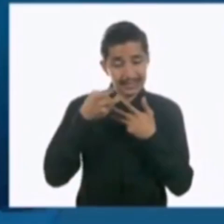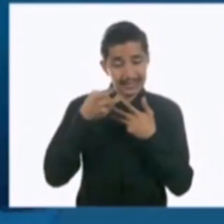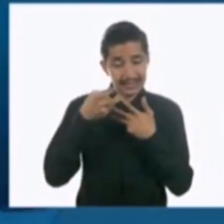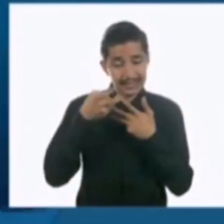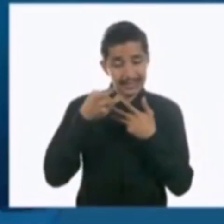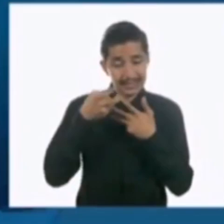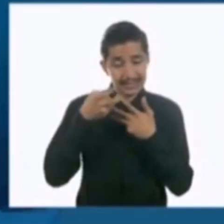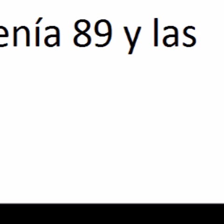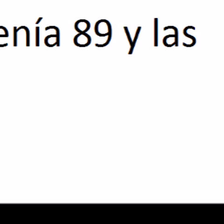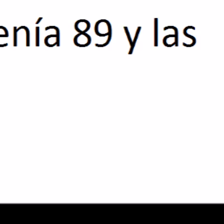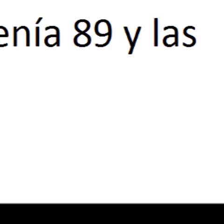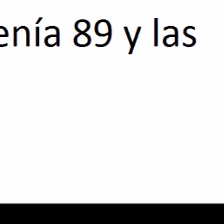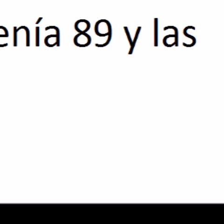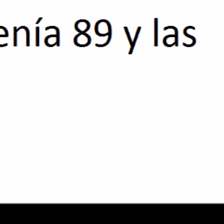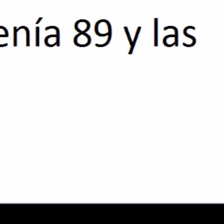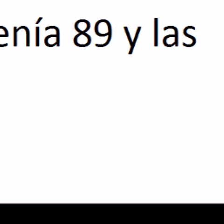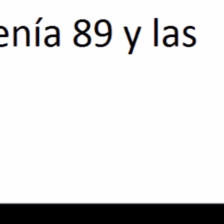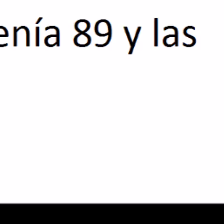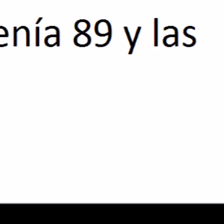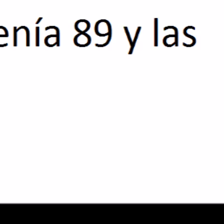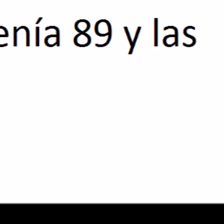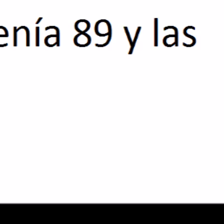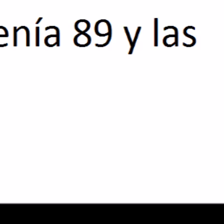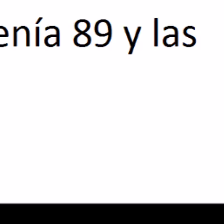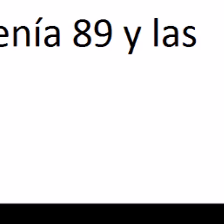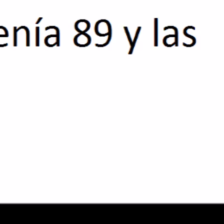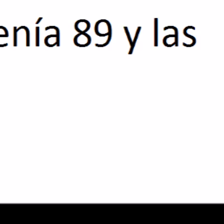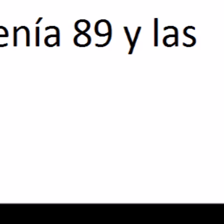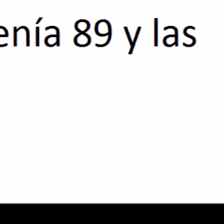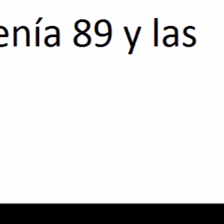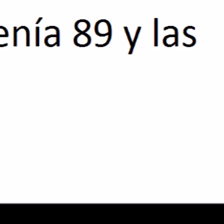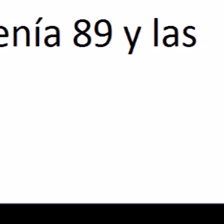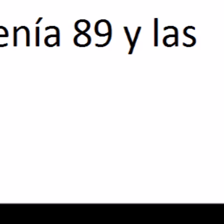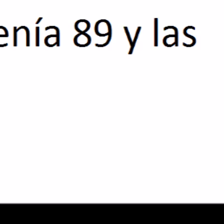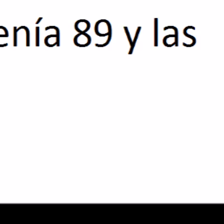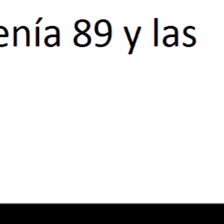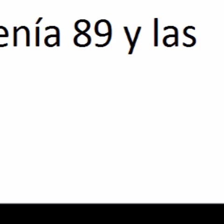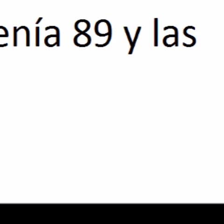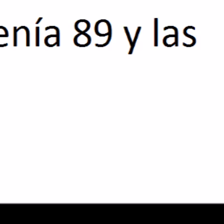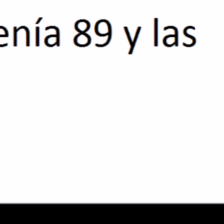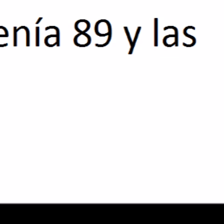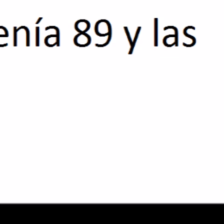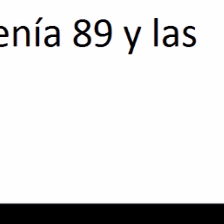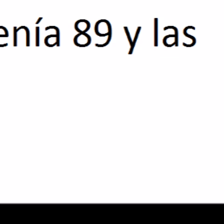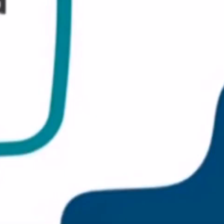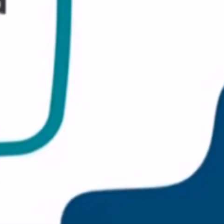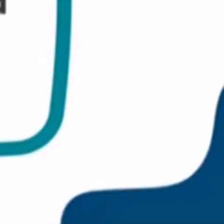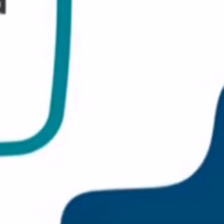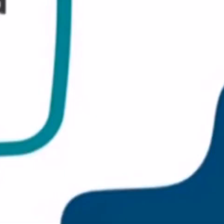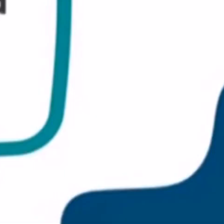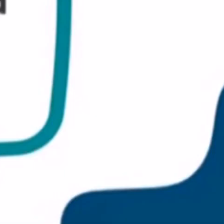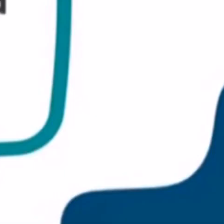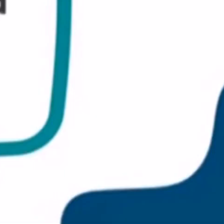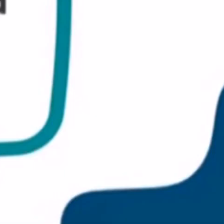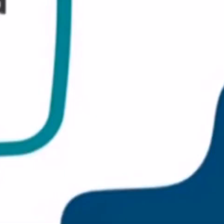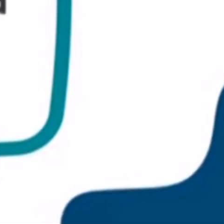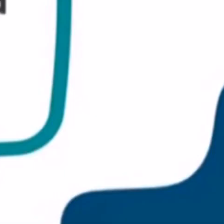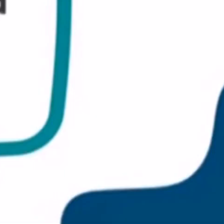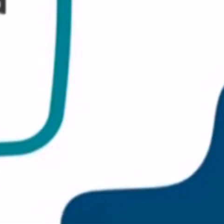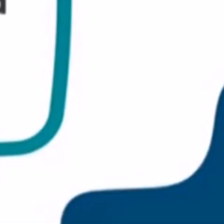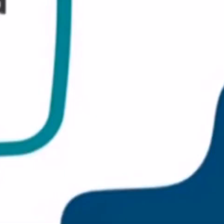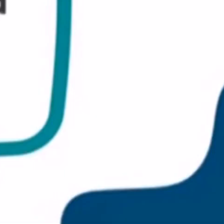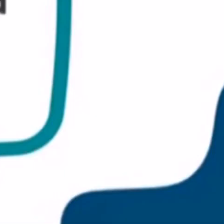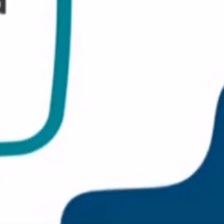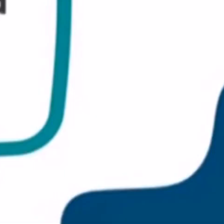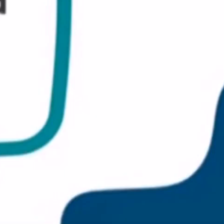el siguiente. ¿Cuántas canicas me sobran si tenía 89 y la guardé en bolsitas de 7? Seguimos con ciencias